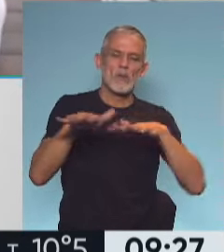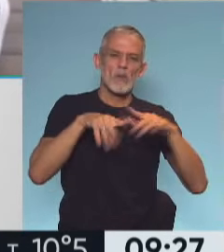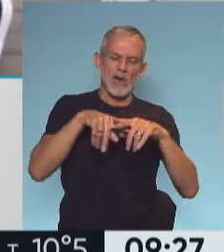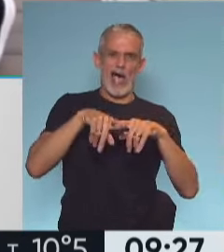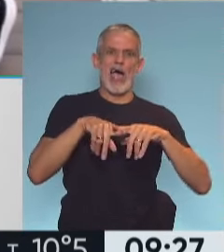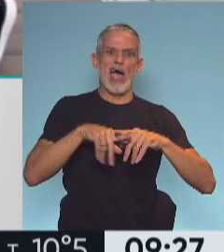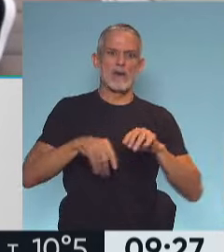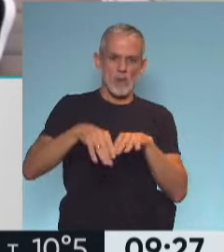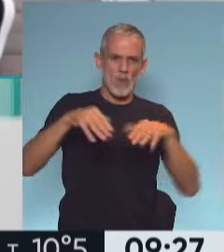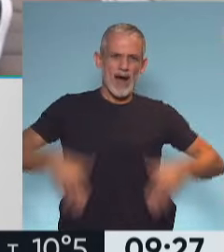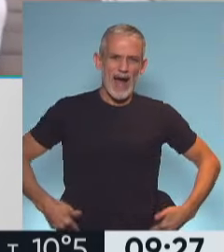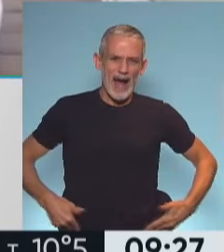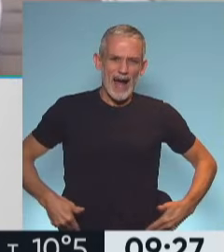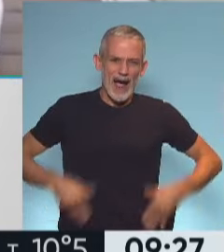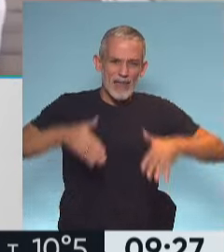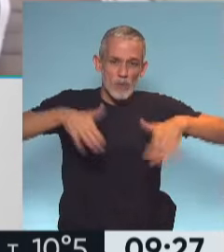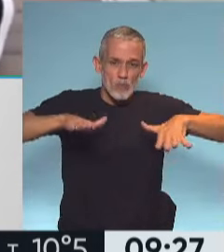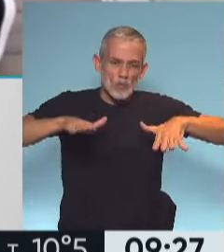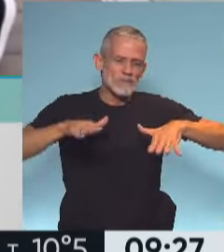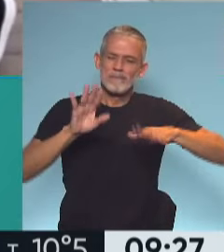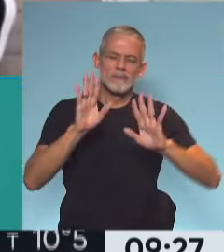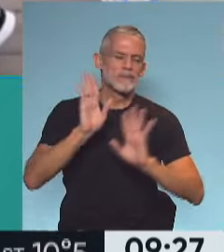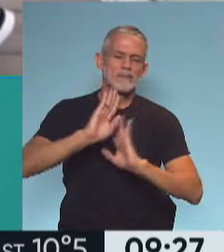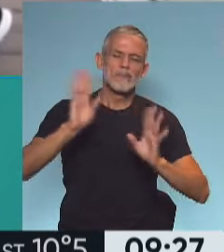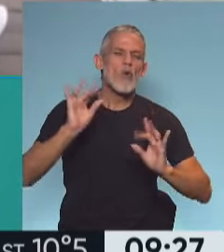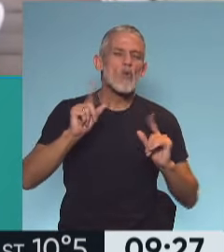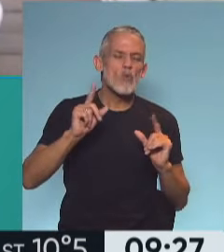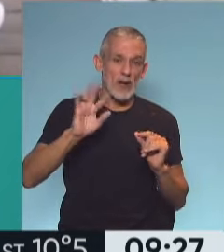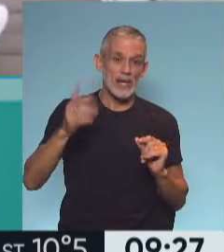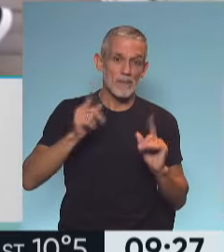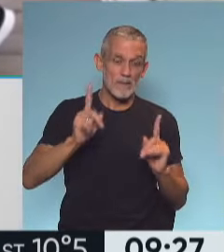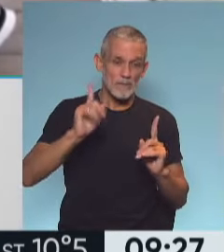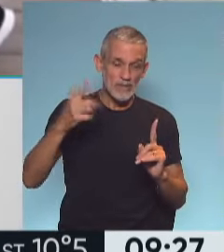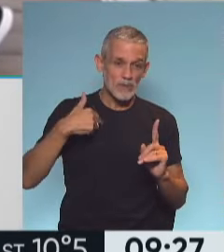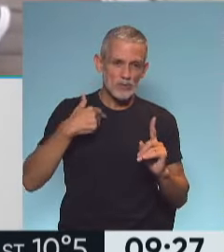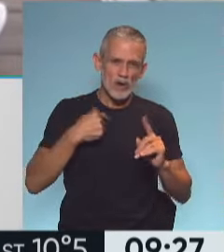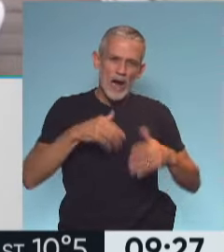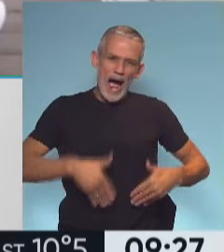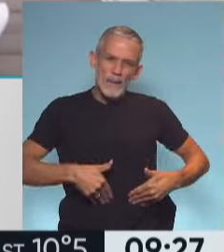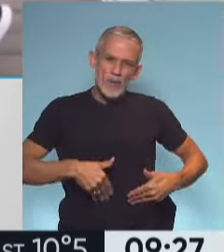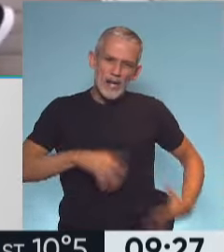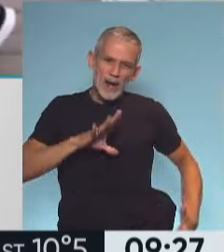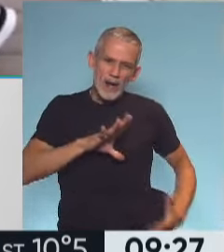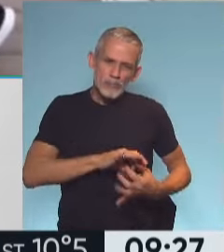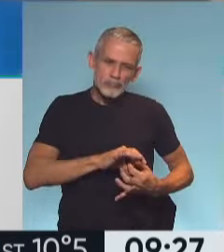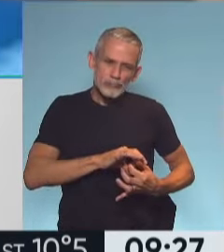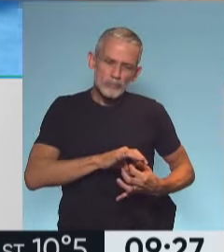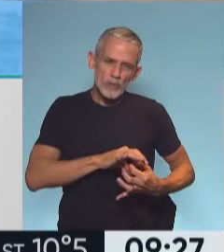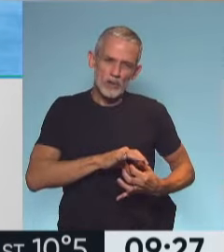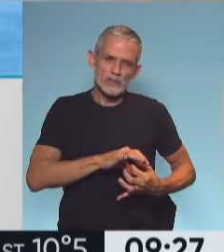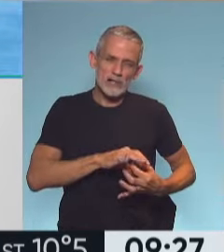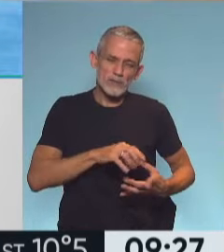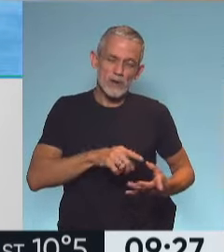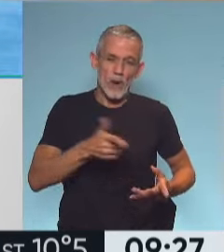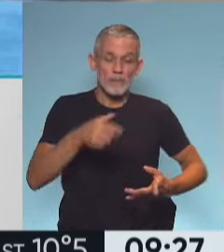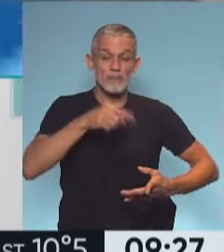apertura de caderas fíjate que en los otros videos hay ejercicios donde yo conecto el abdominal con el psoas. Hay una